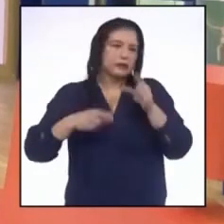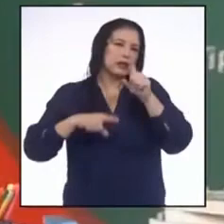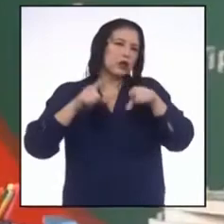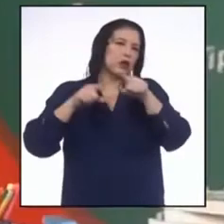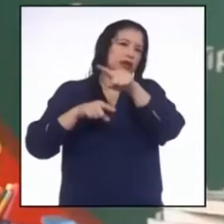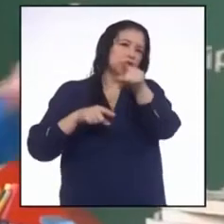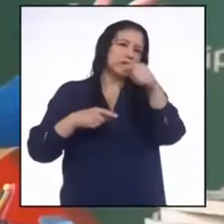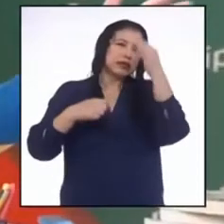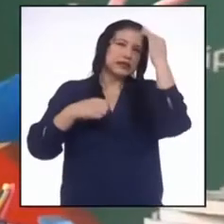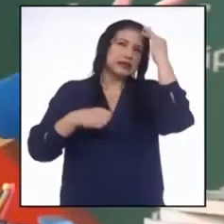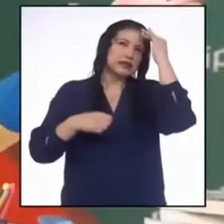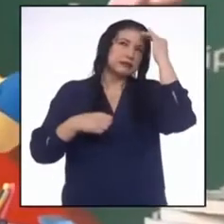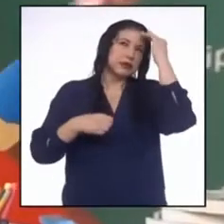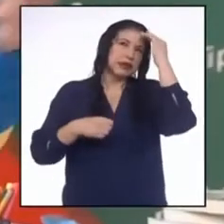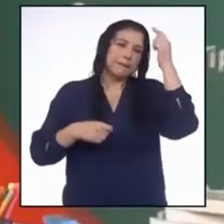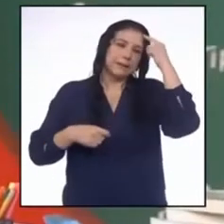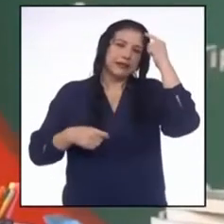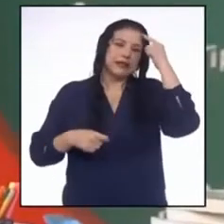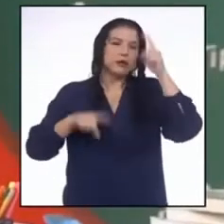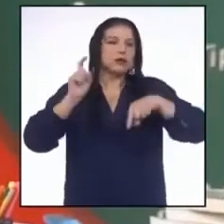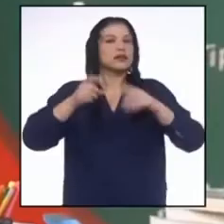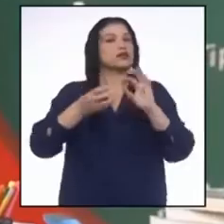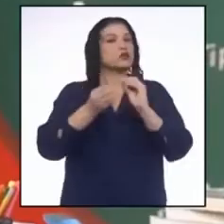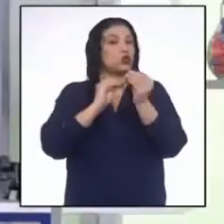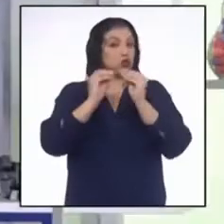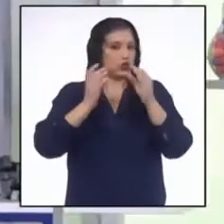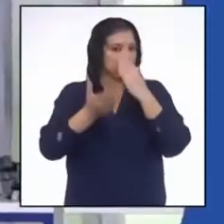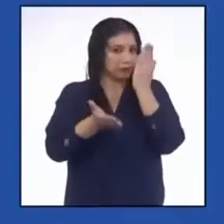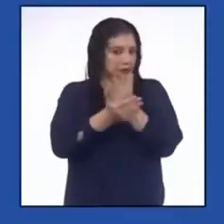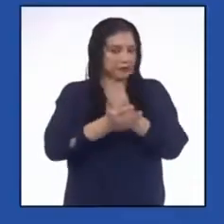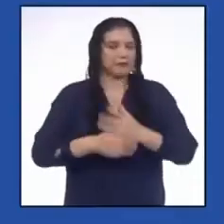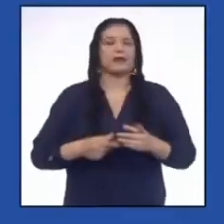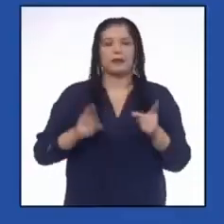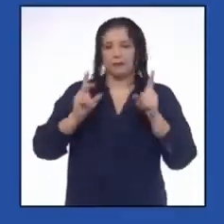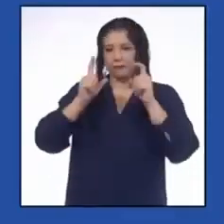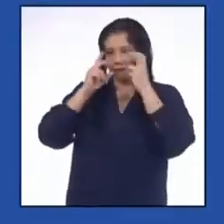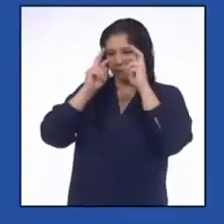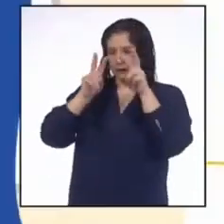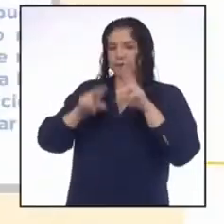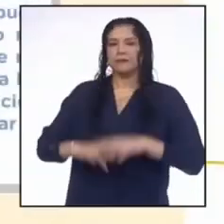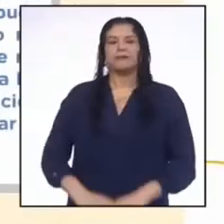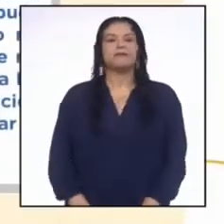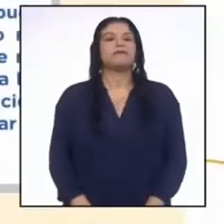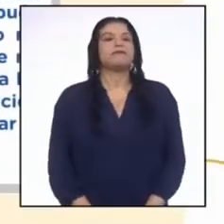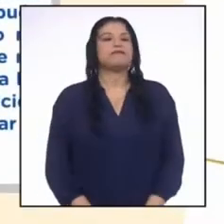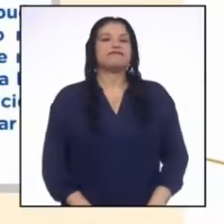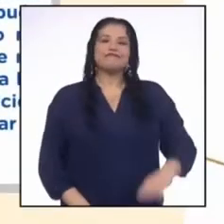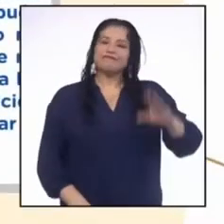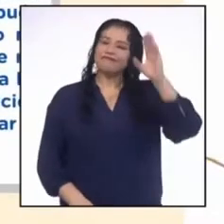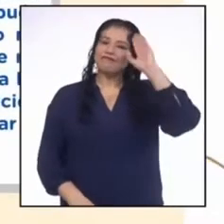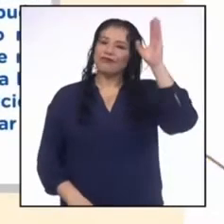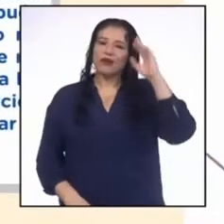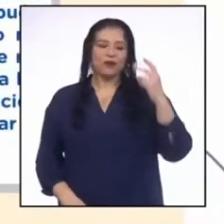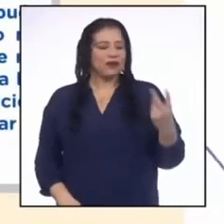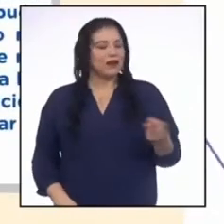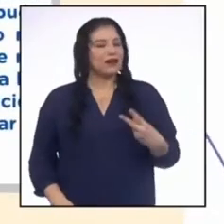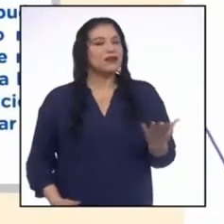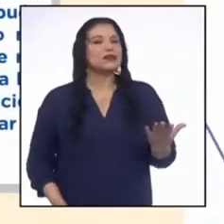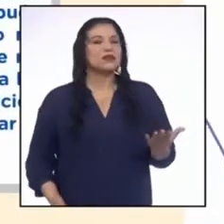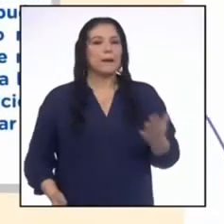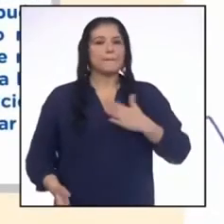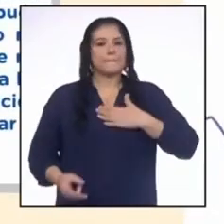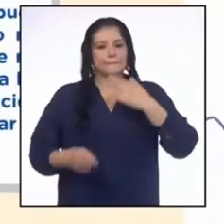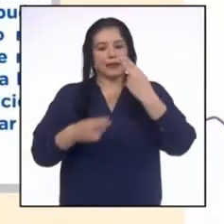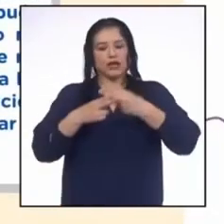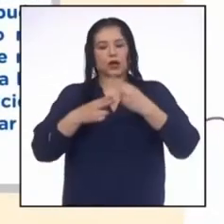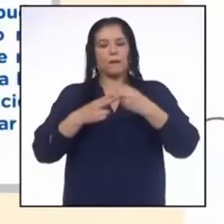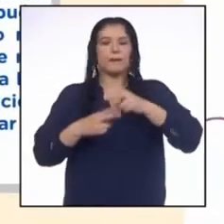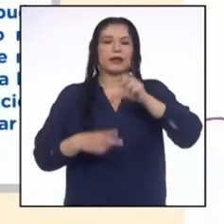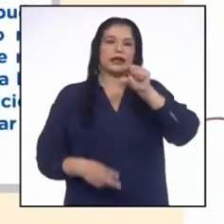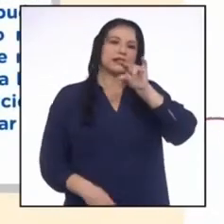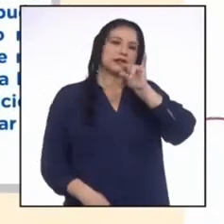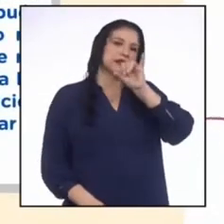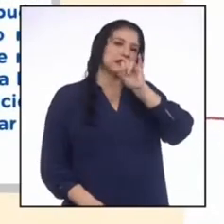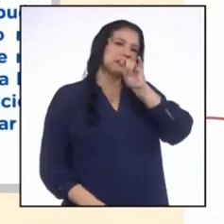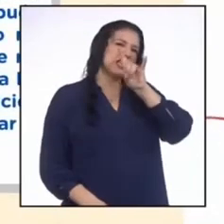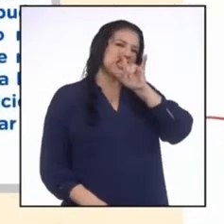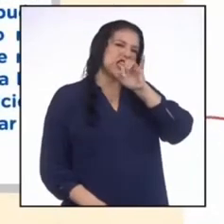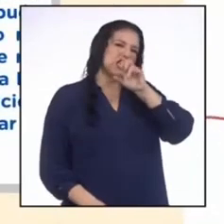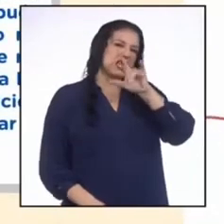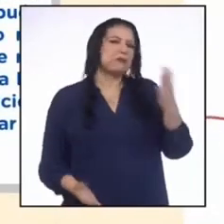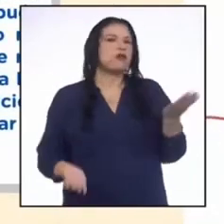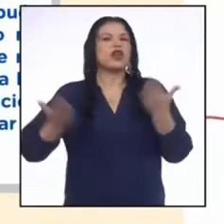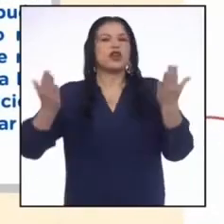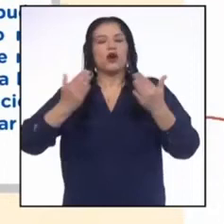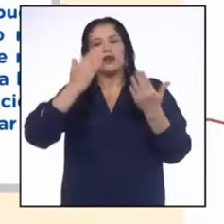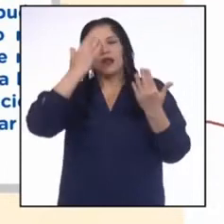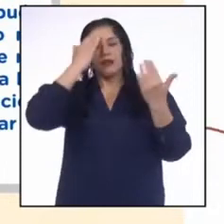soluciones. Pues, leenos, Steph. Dice. Hola, Junior y Stephanie. Mi nombre es Guillermo. Escribo